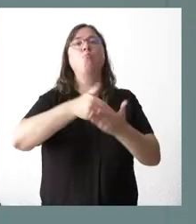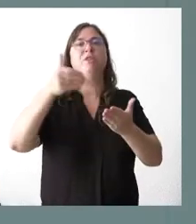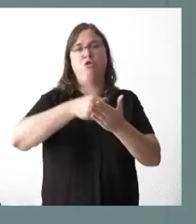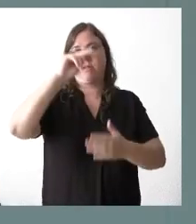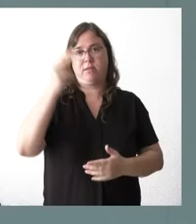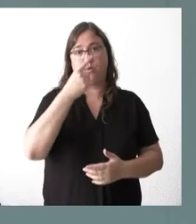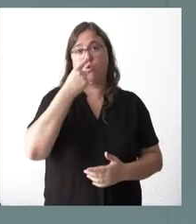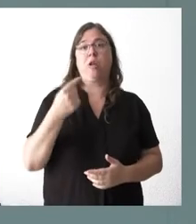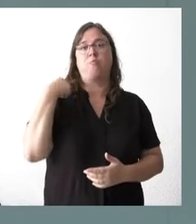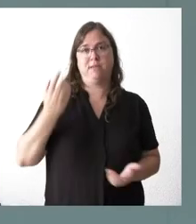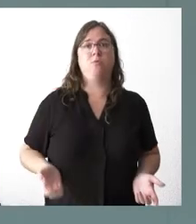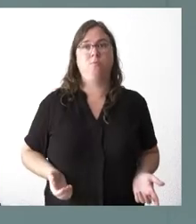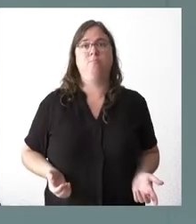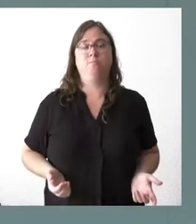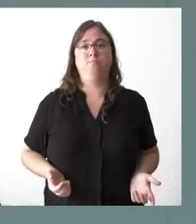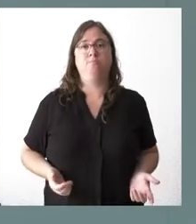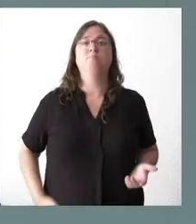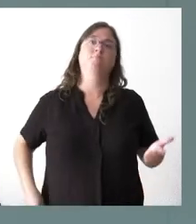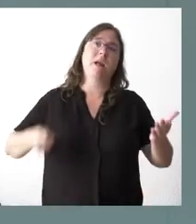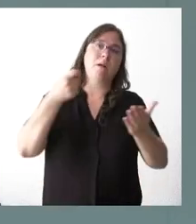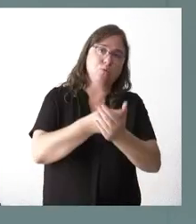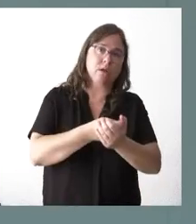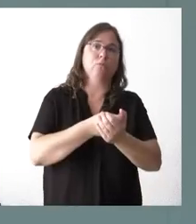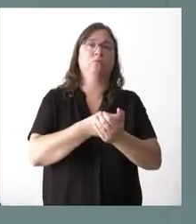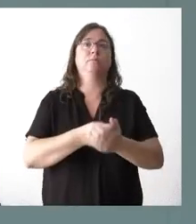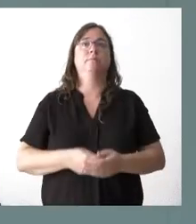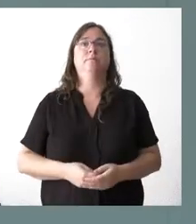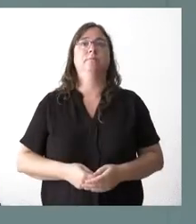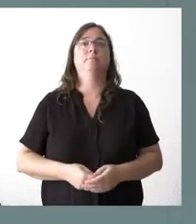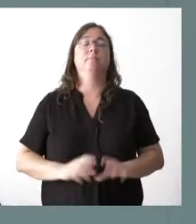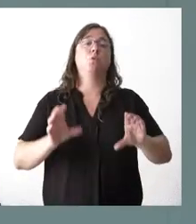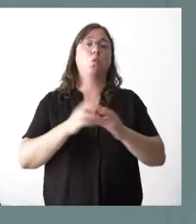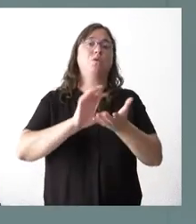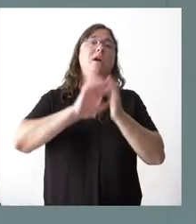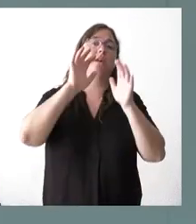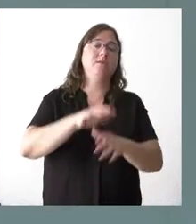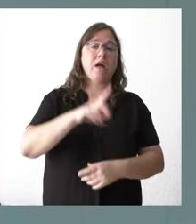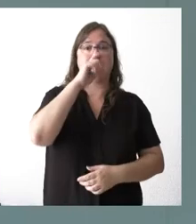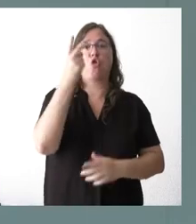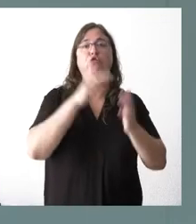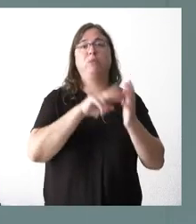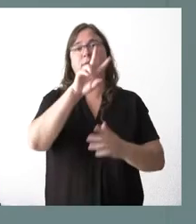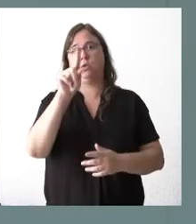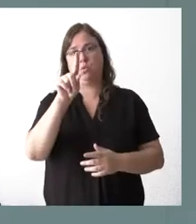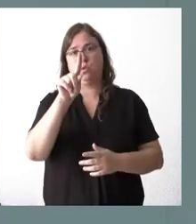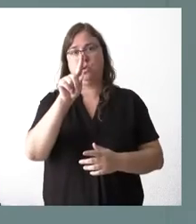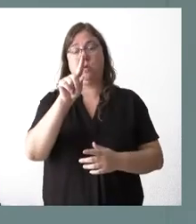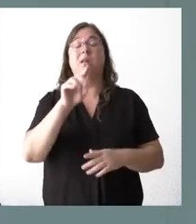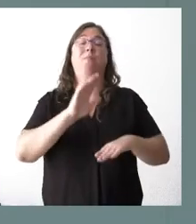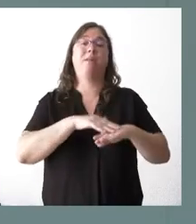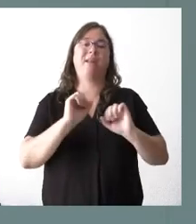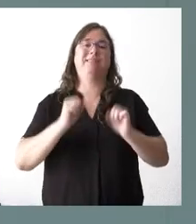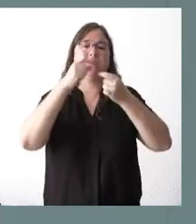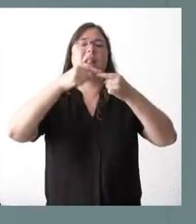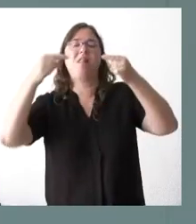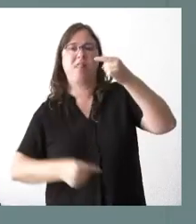32,5 millones de euros fue lo que aportamos desde la Junta de Castilla y el 2021 para cubrir el déficit del